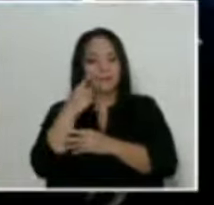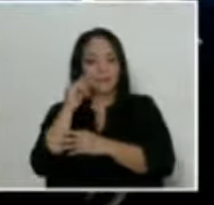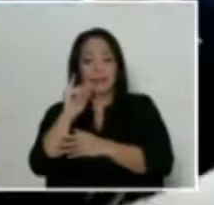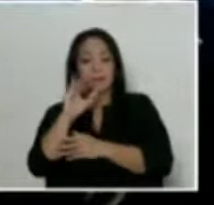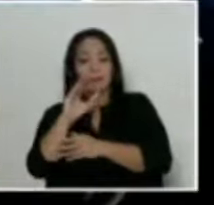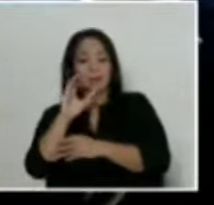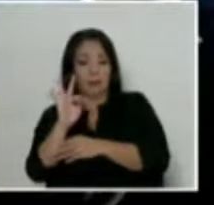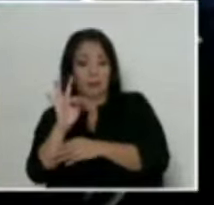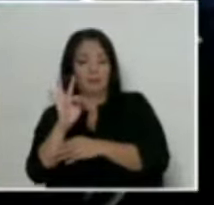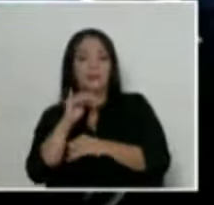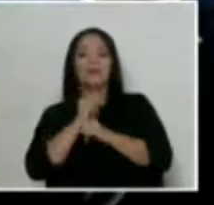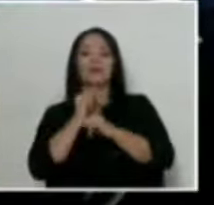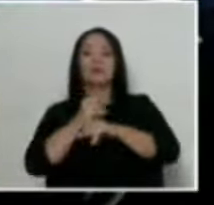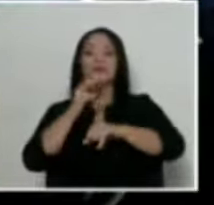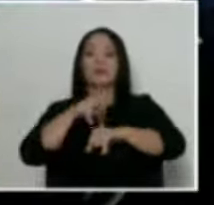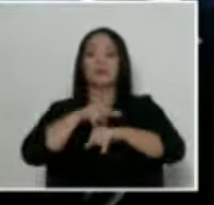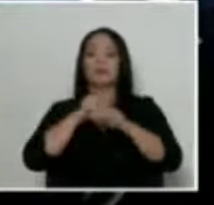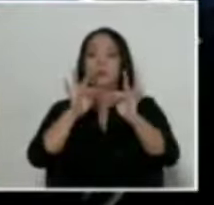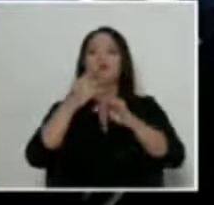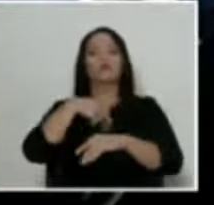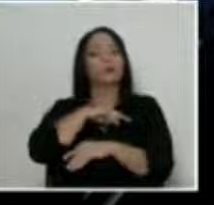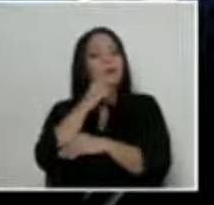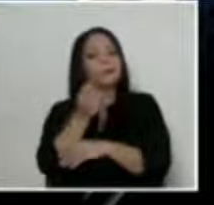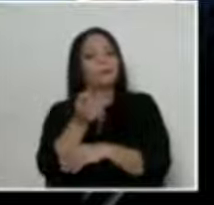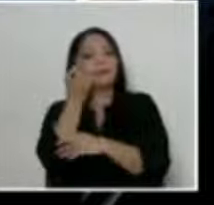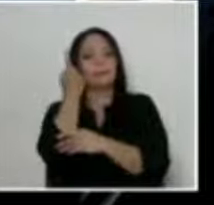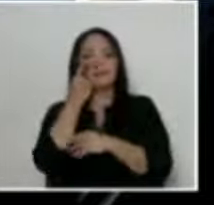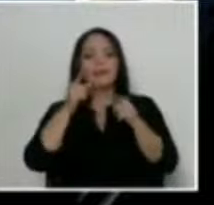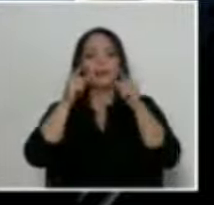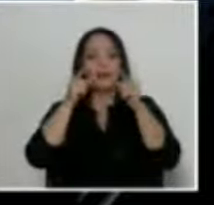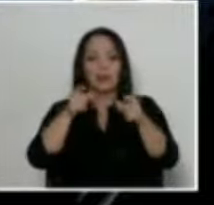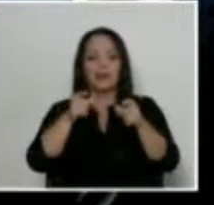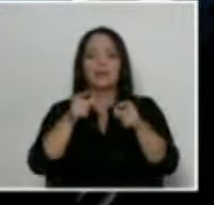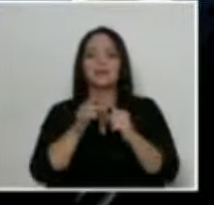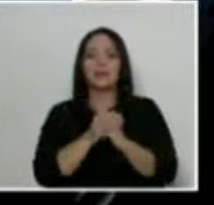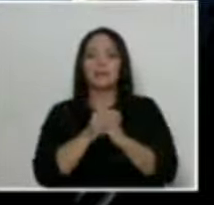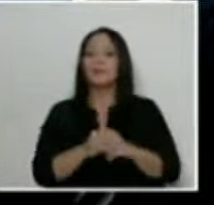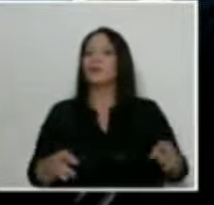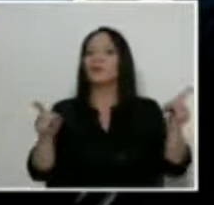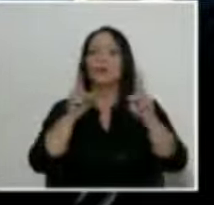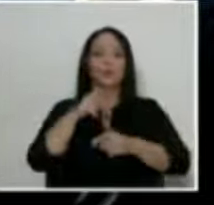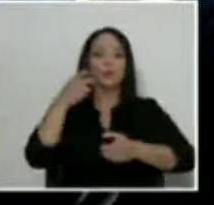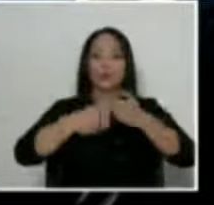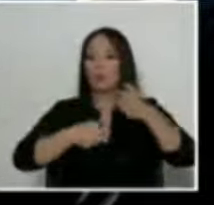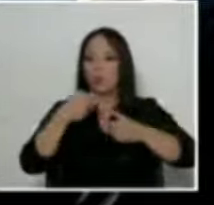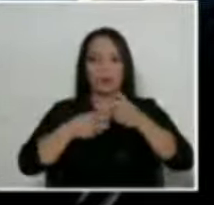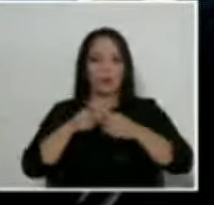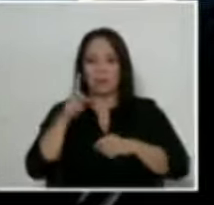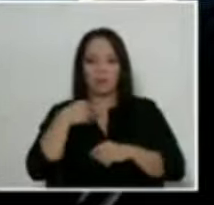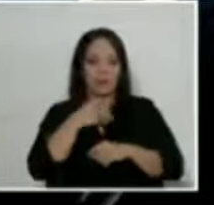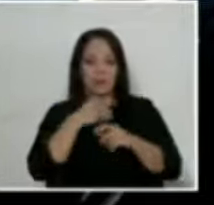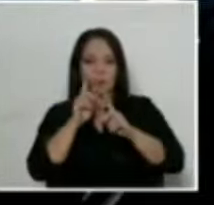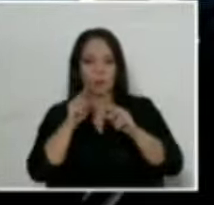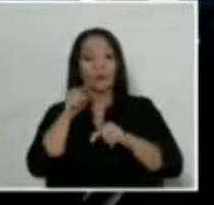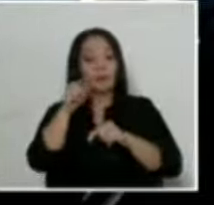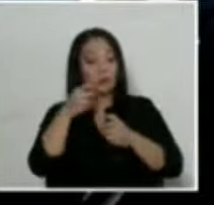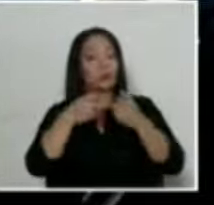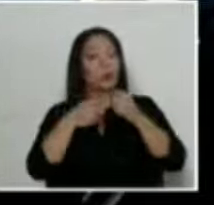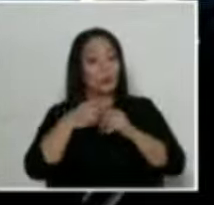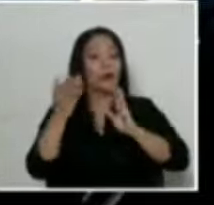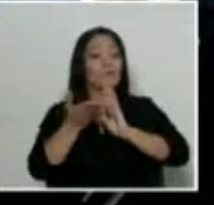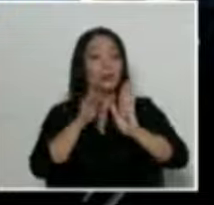entendimos perfectamente que este no era o no es un problema de un ministerio, es un problema país.